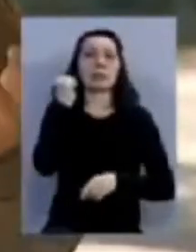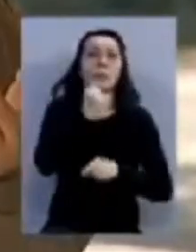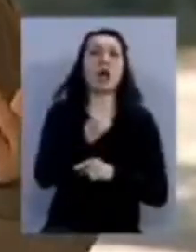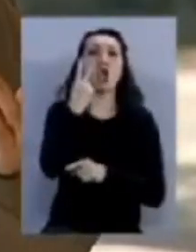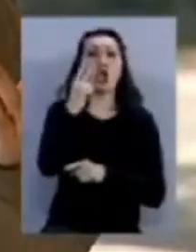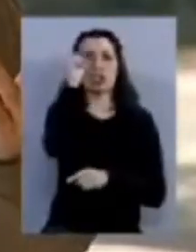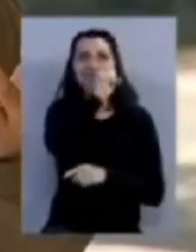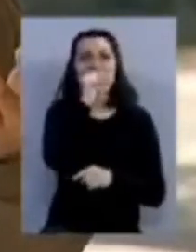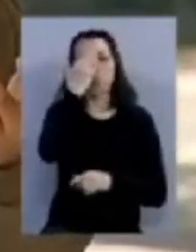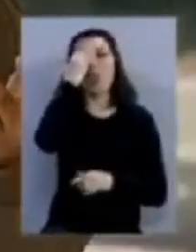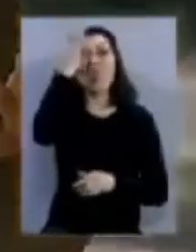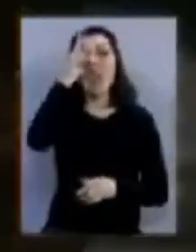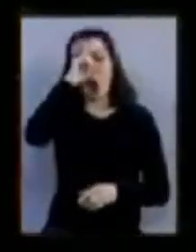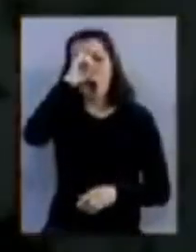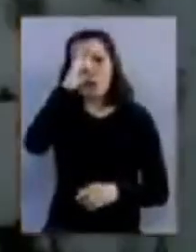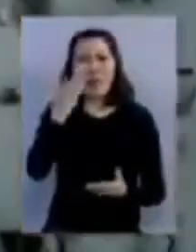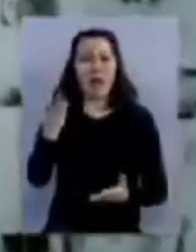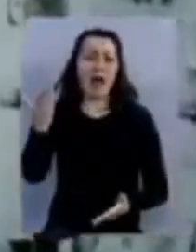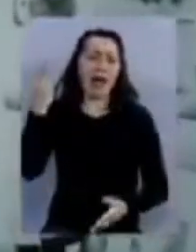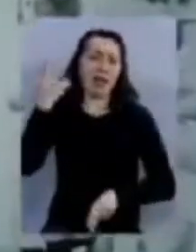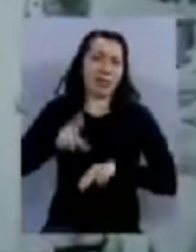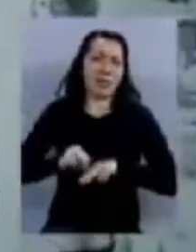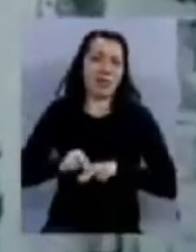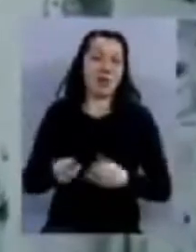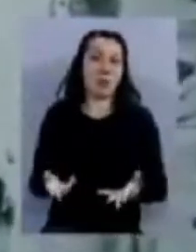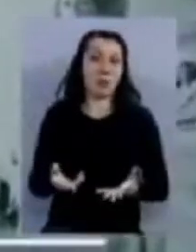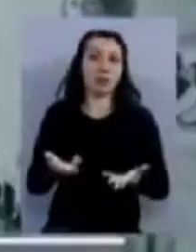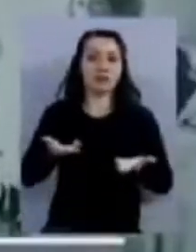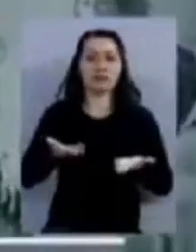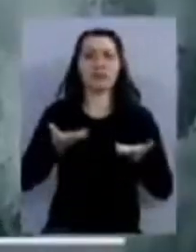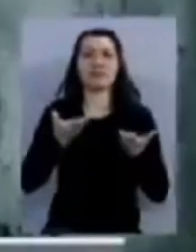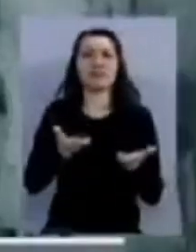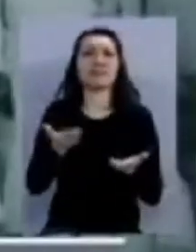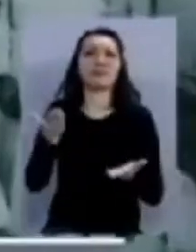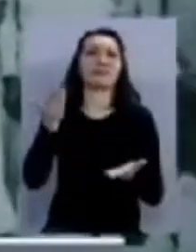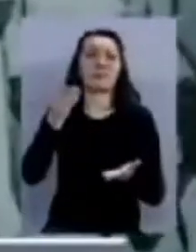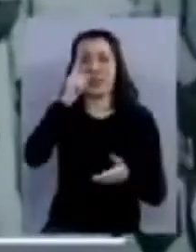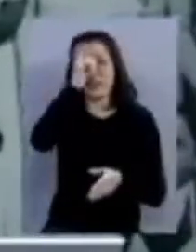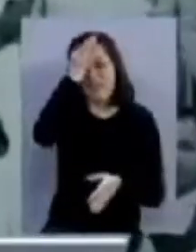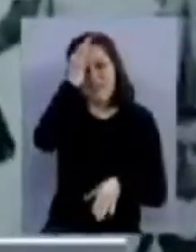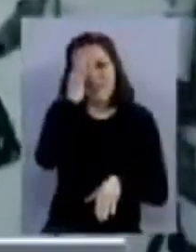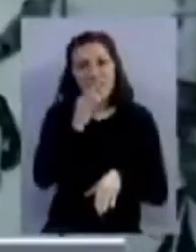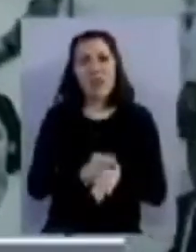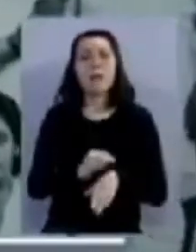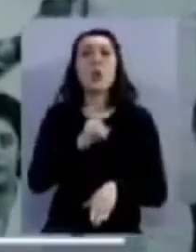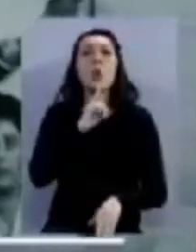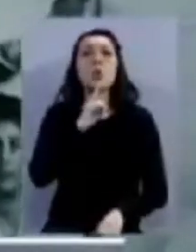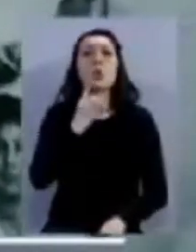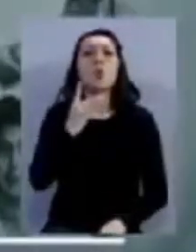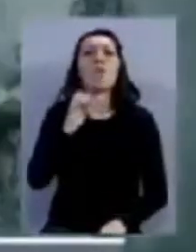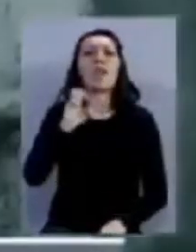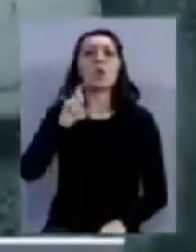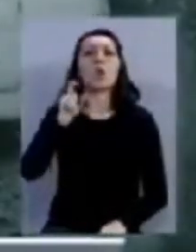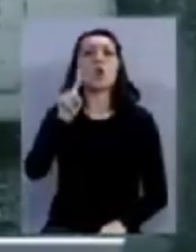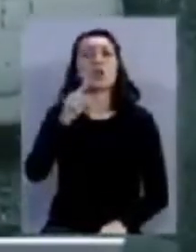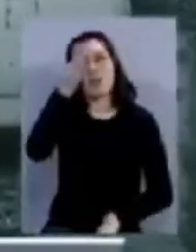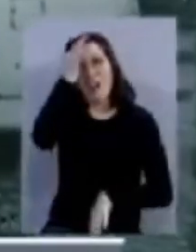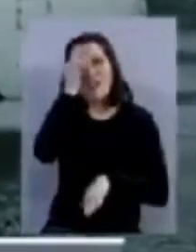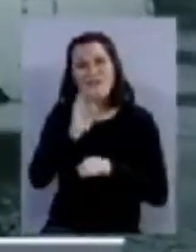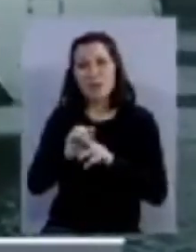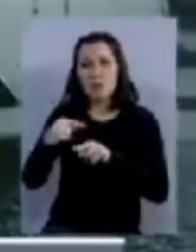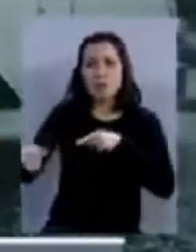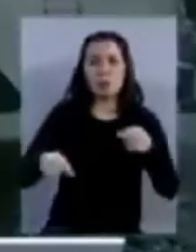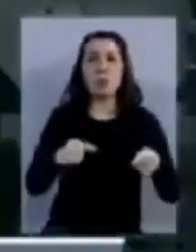chanches por día al hospital en esos años. Atendían al principio pacientes con tuberculosis, enfermedades contagiosas,